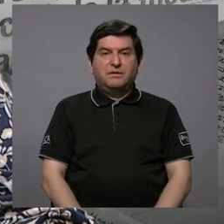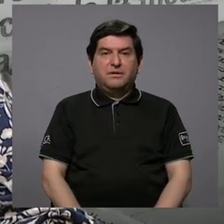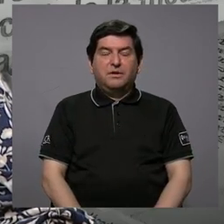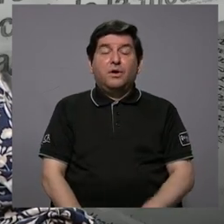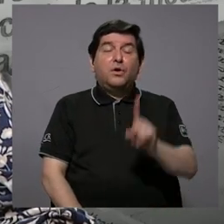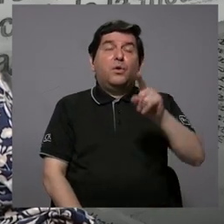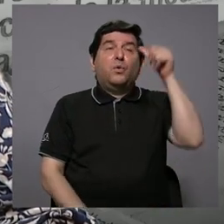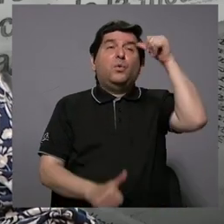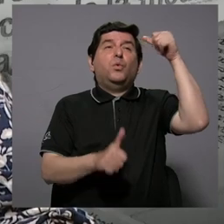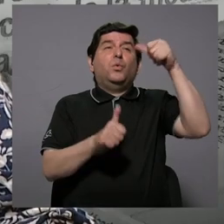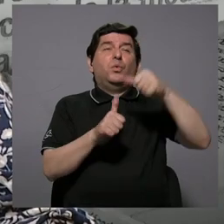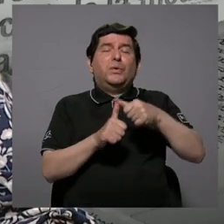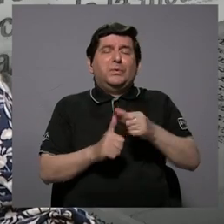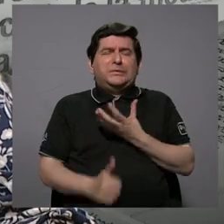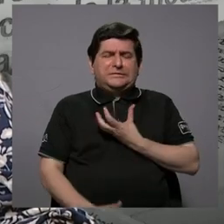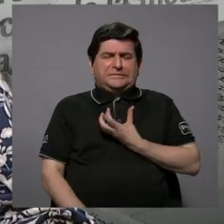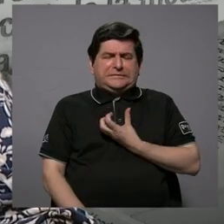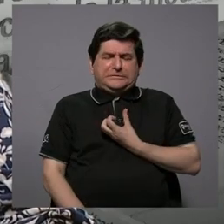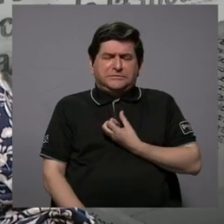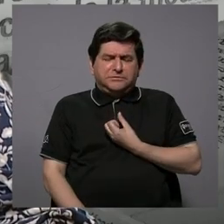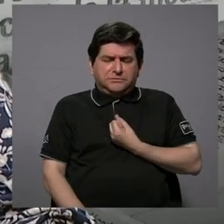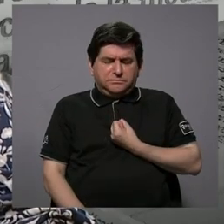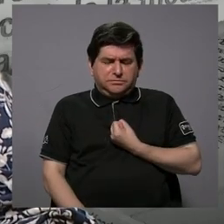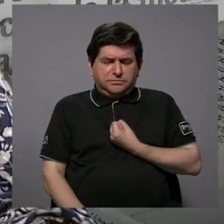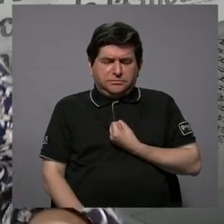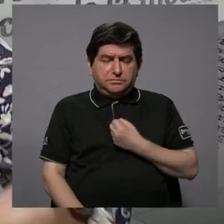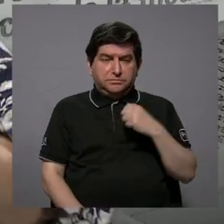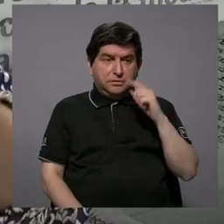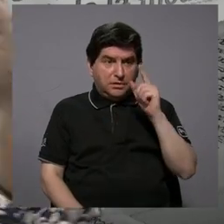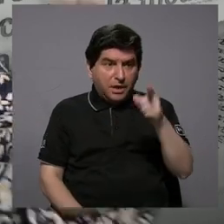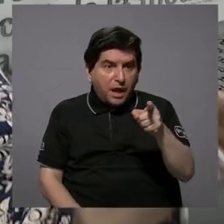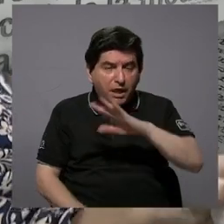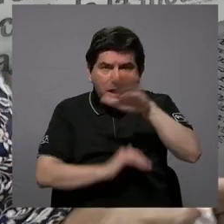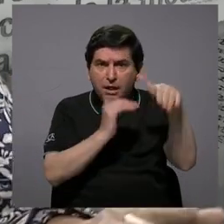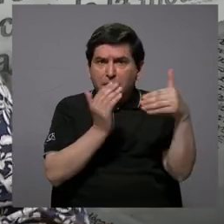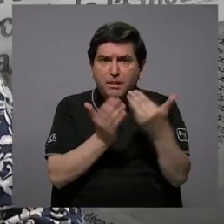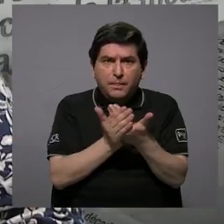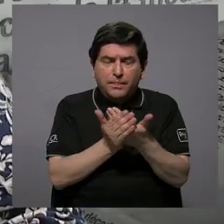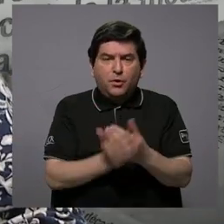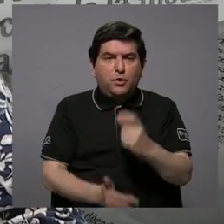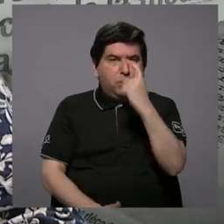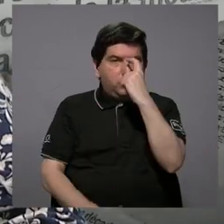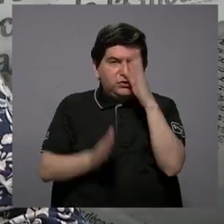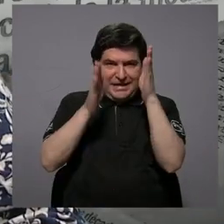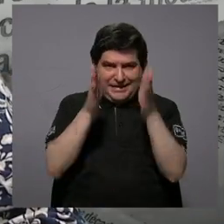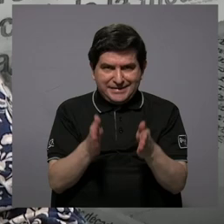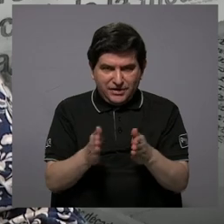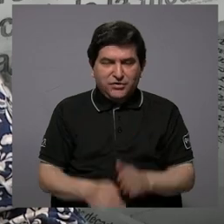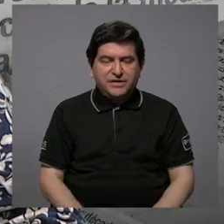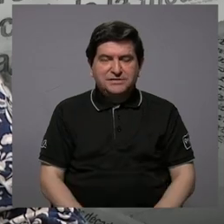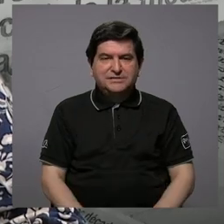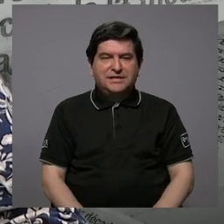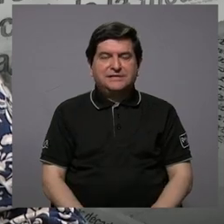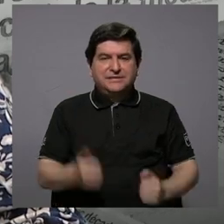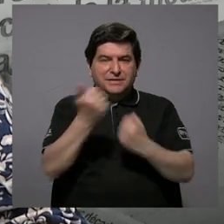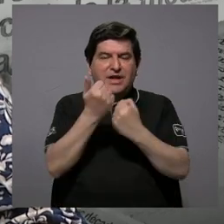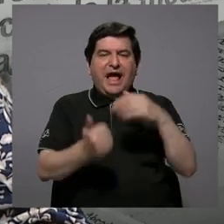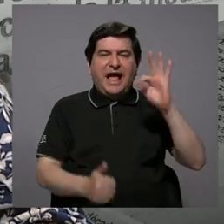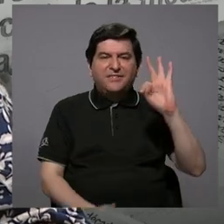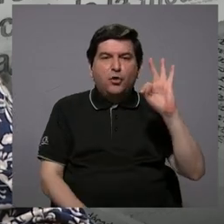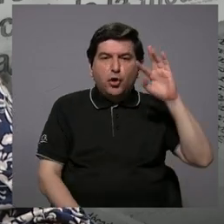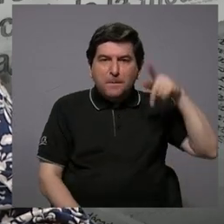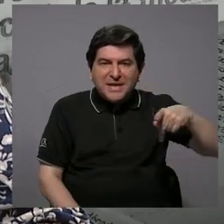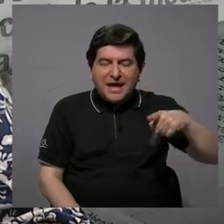recuerdo amargo. Él, como todos los calderonistas, picadistas, lo que habían